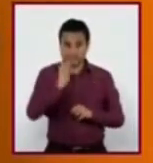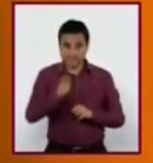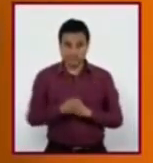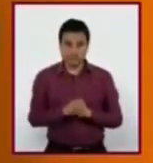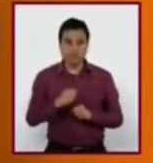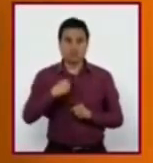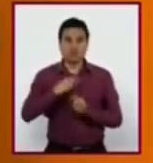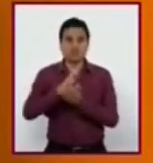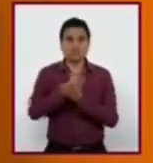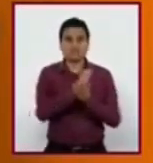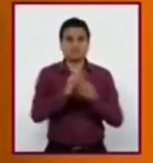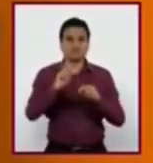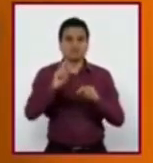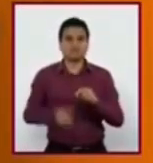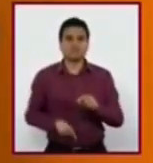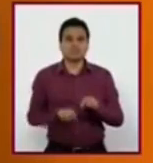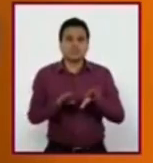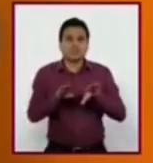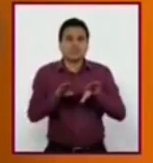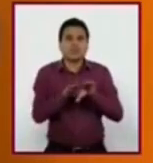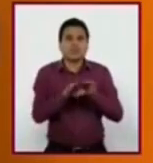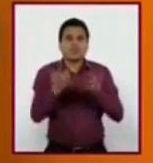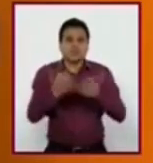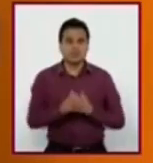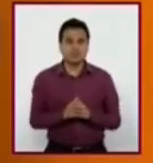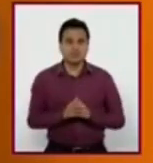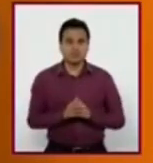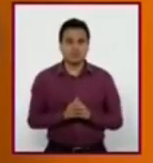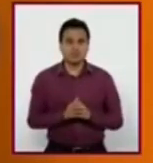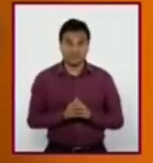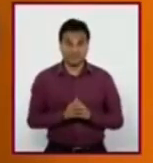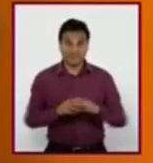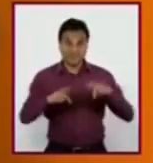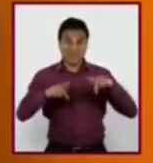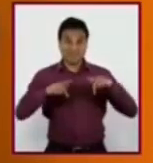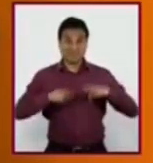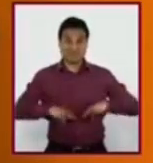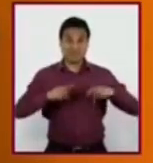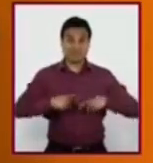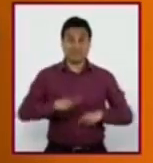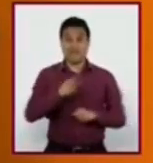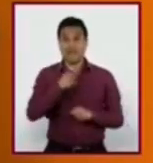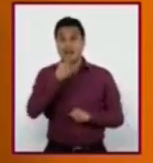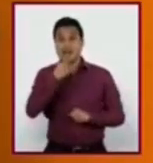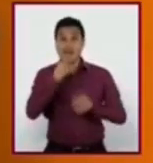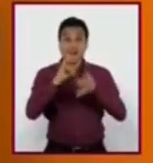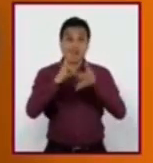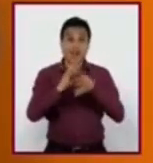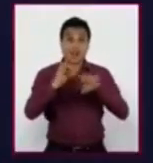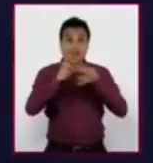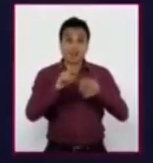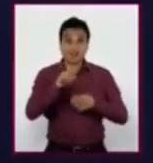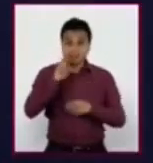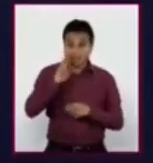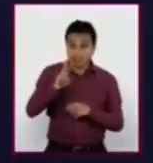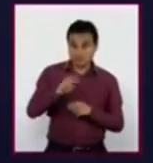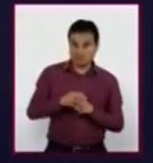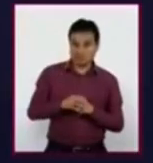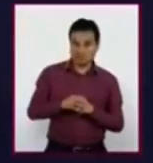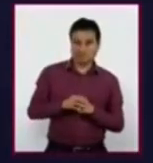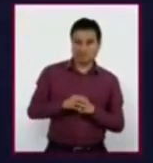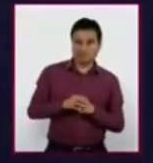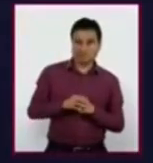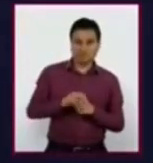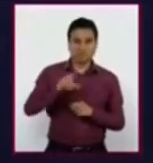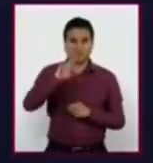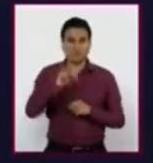evitar tener actitudes prejuiciosas ante los que nos rodean y sus diferentes maneras de hablar español. Me da gusto